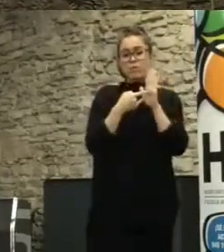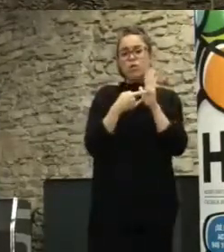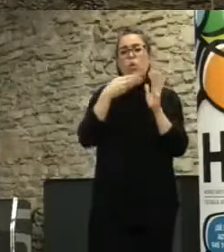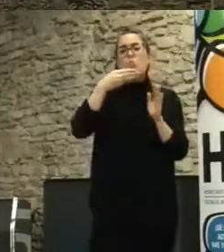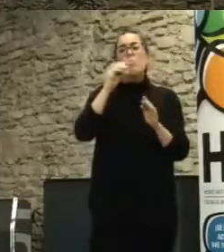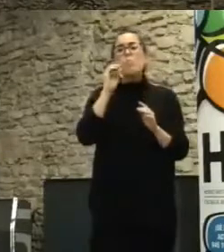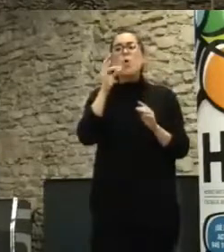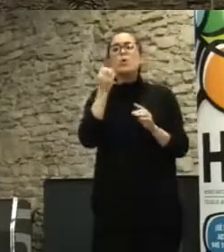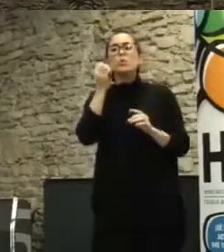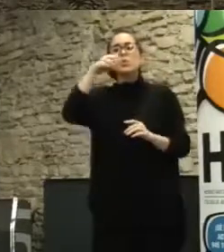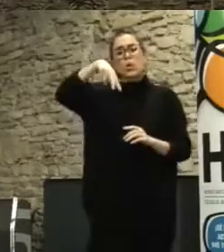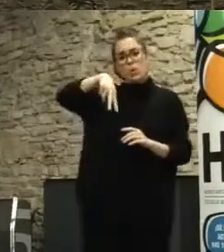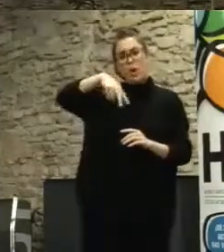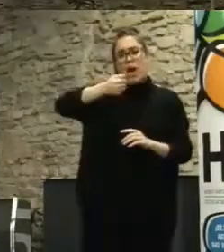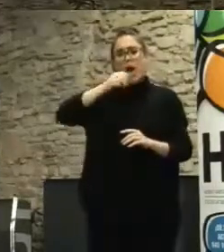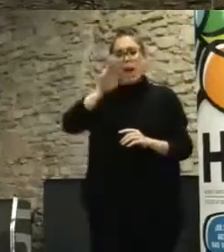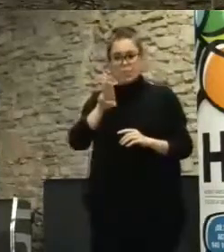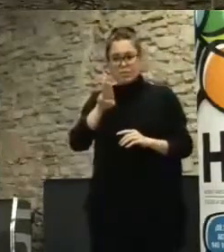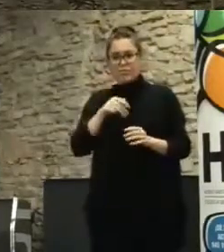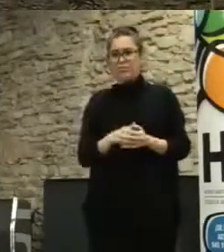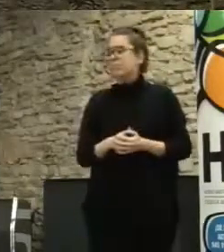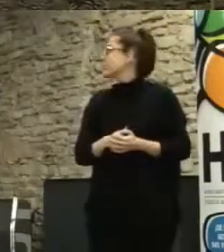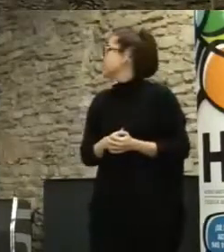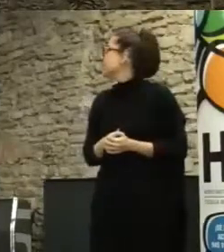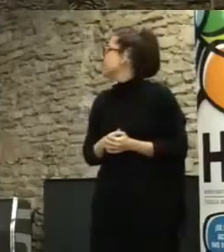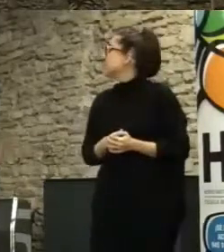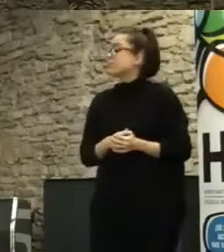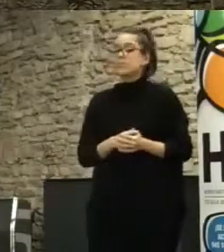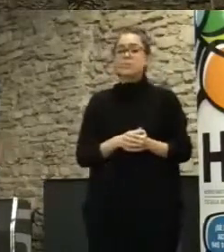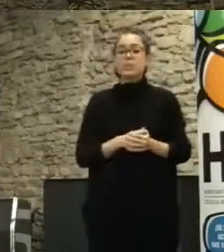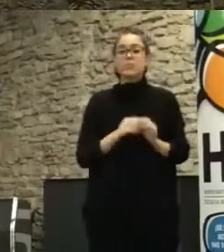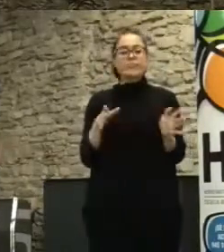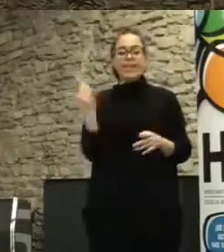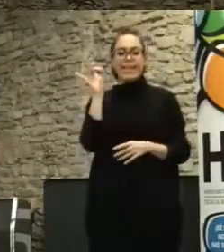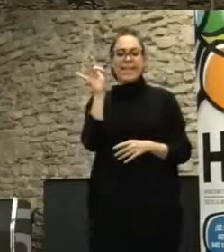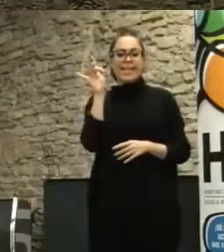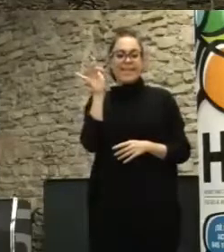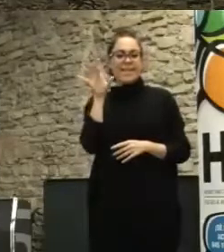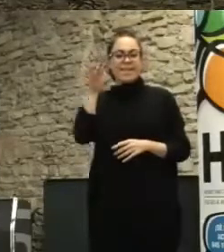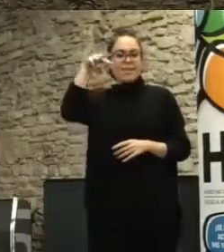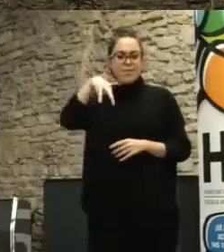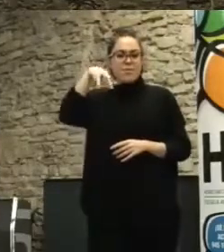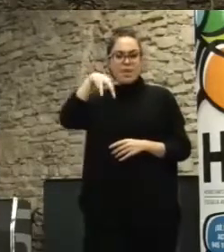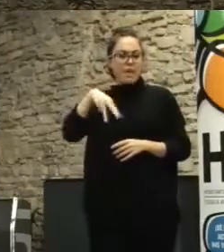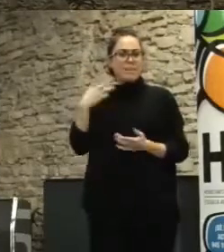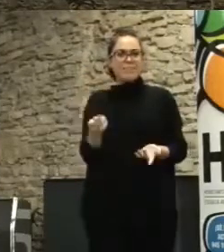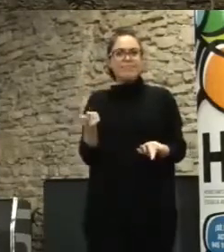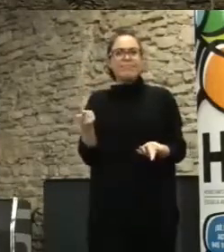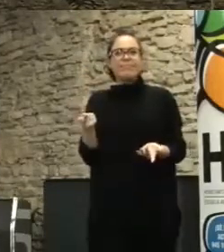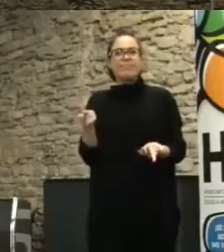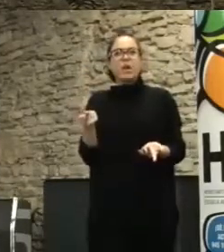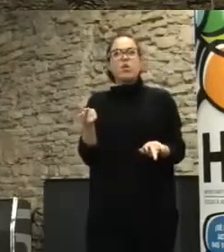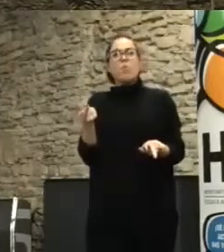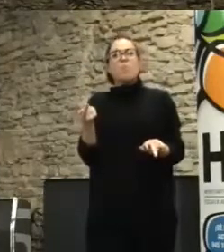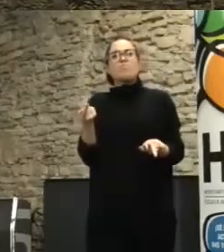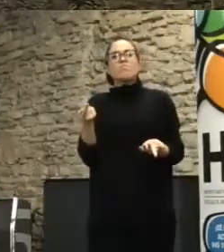del inglés, o sea, el de abajo arriba. Es decir, el 15M lo puso muy claro. Es decir, la gente quería decidir, quería participar